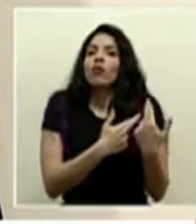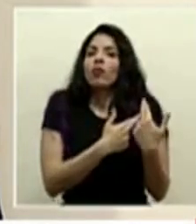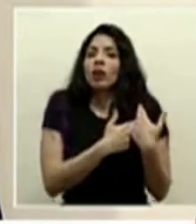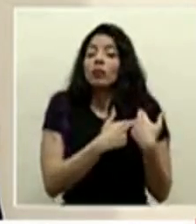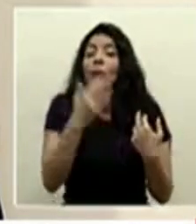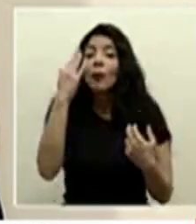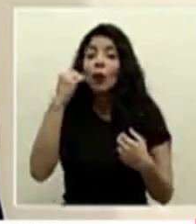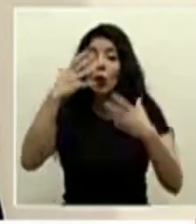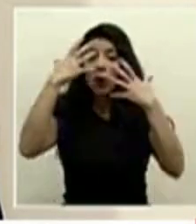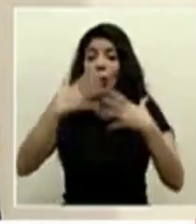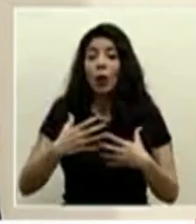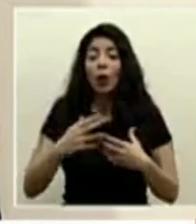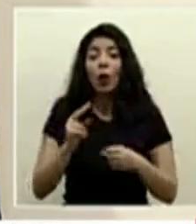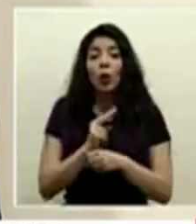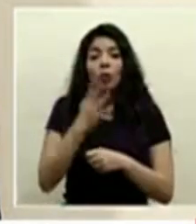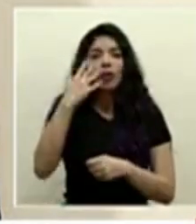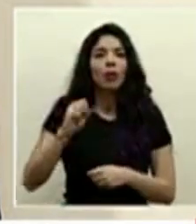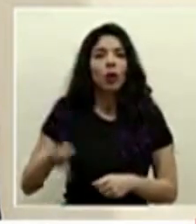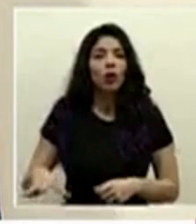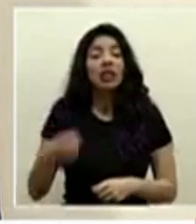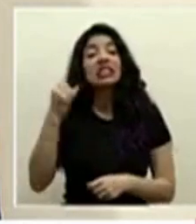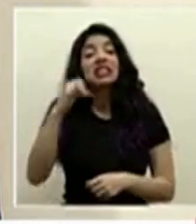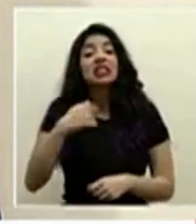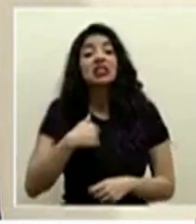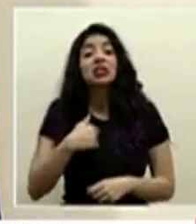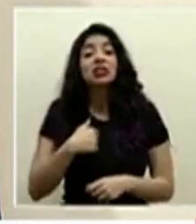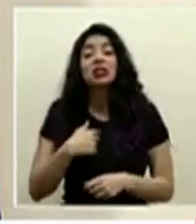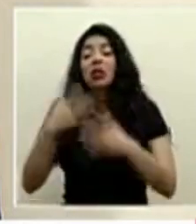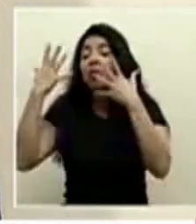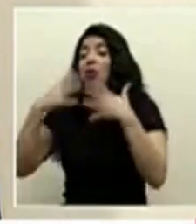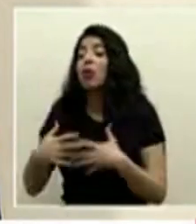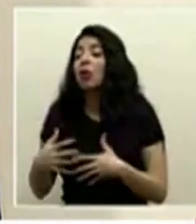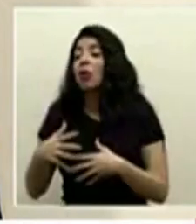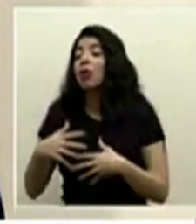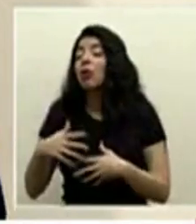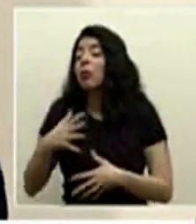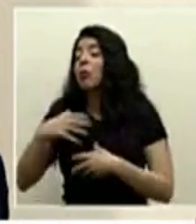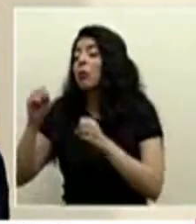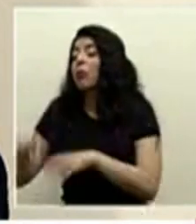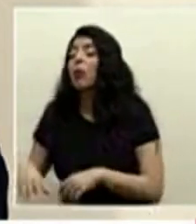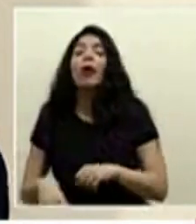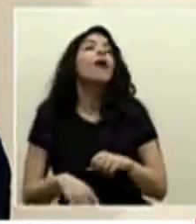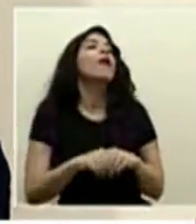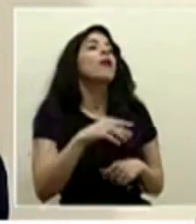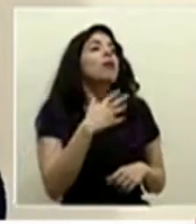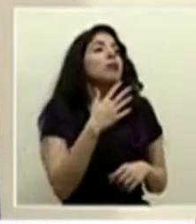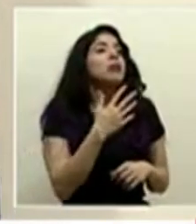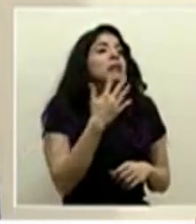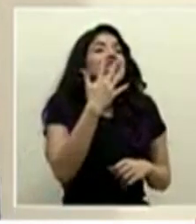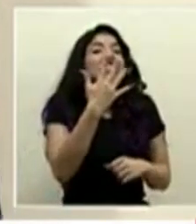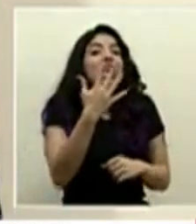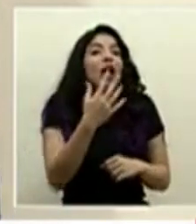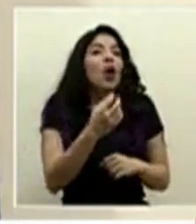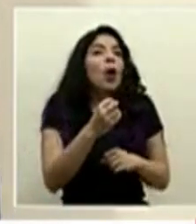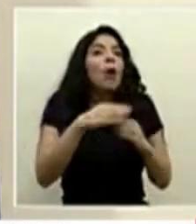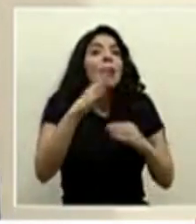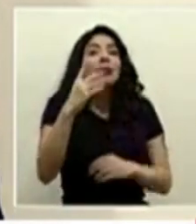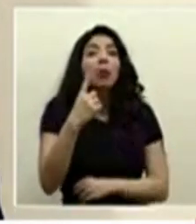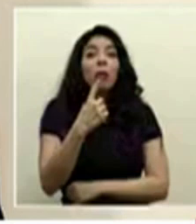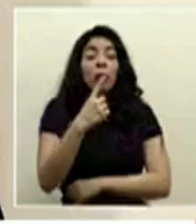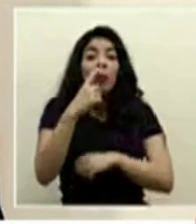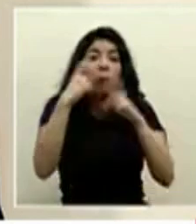equipos son desechables y si yo lo utilizo y utilizo 5 o más